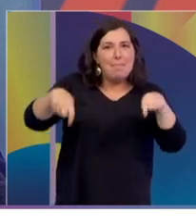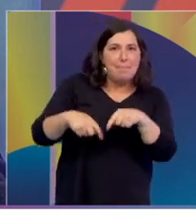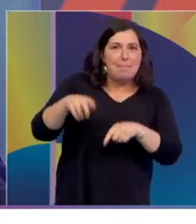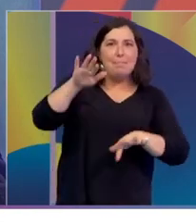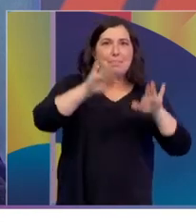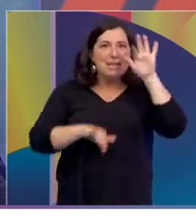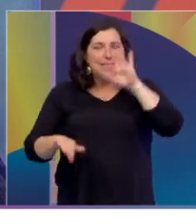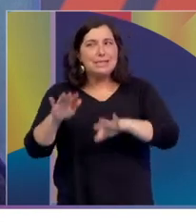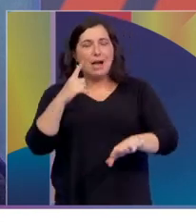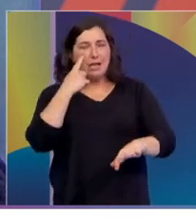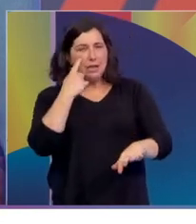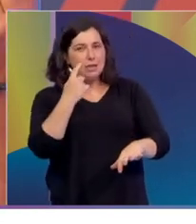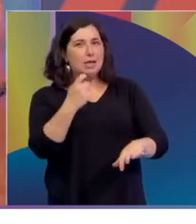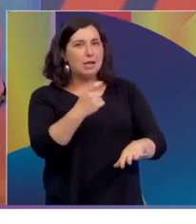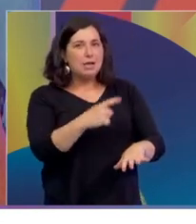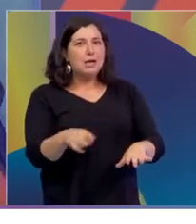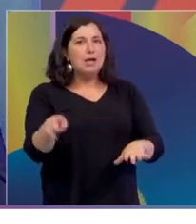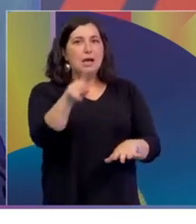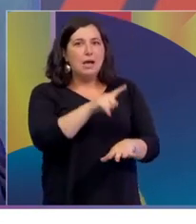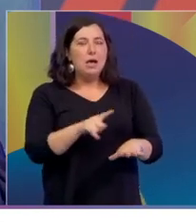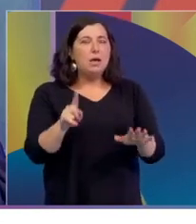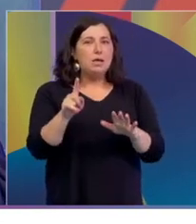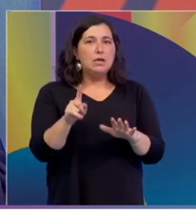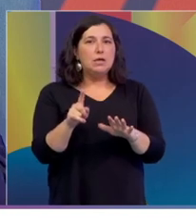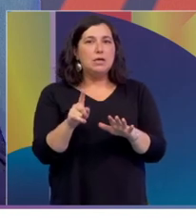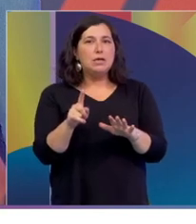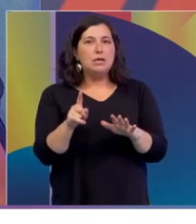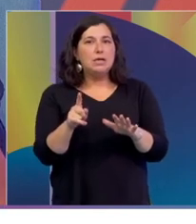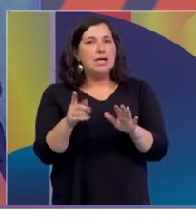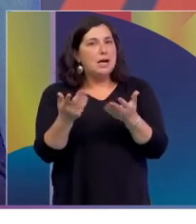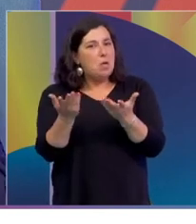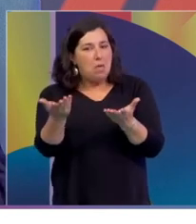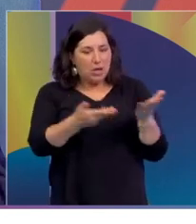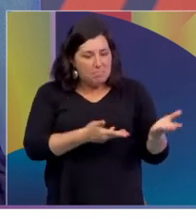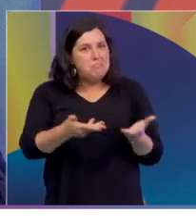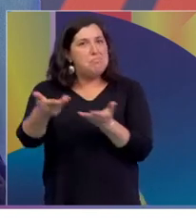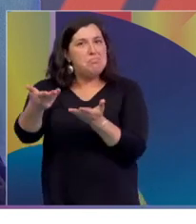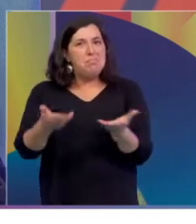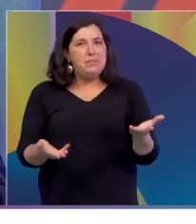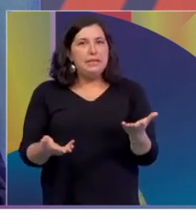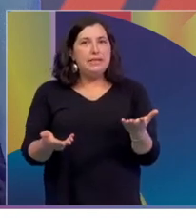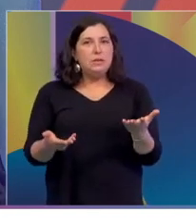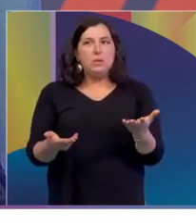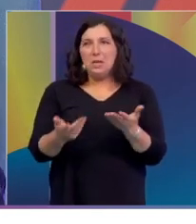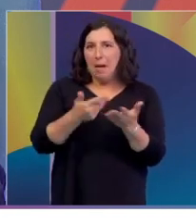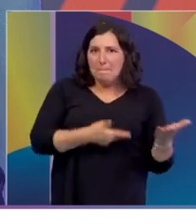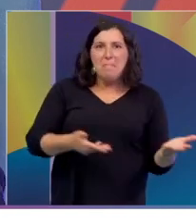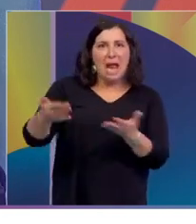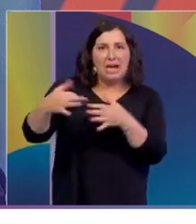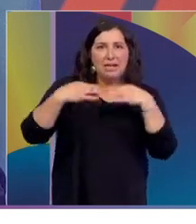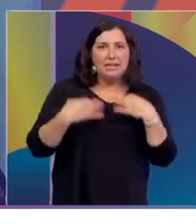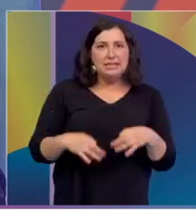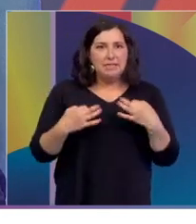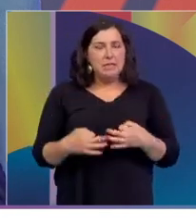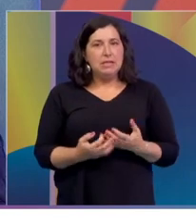notamos eso, que nos abren las puertas y somos muy bien recibidos, ¿no?